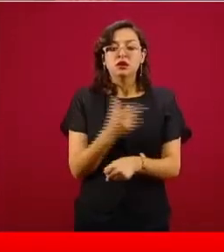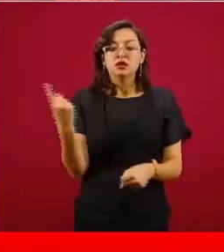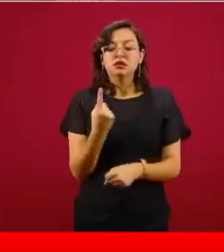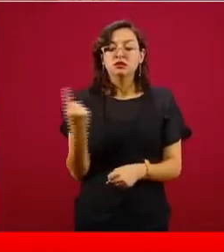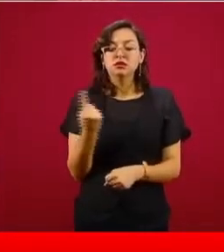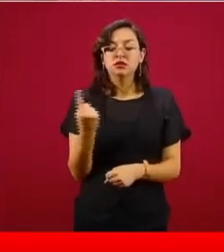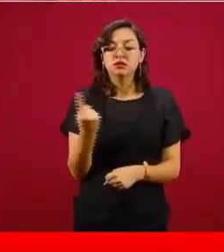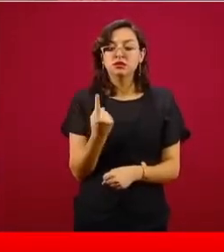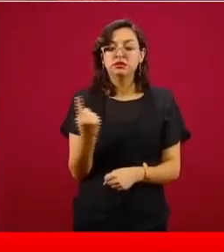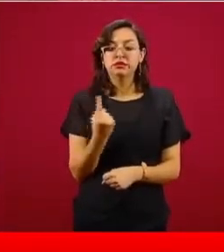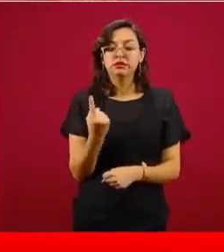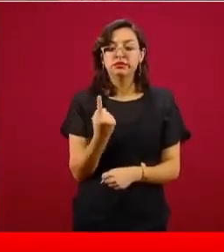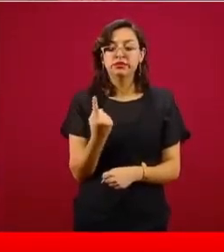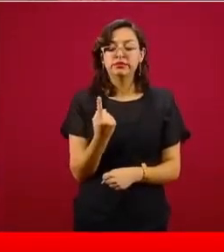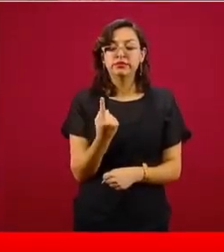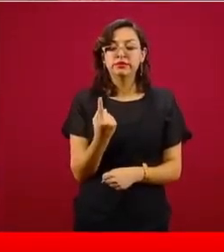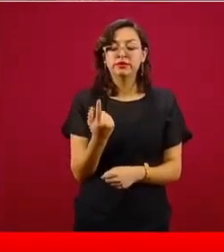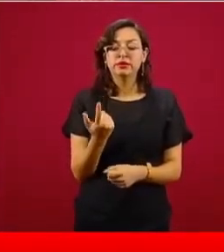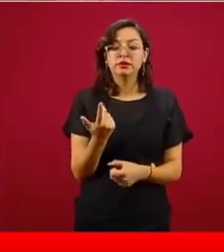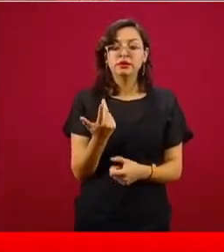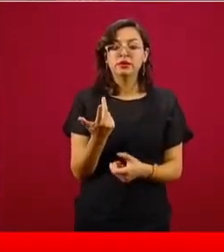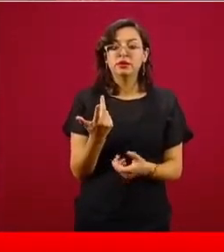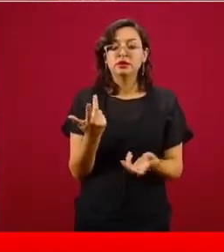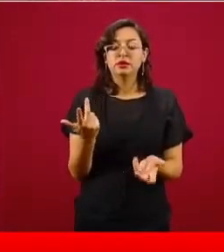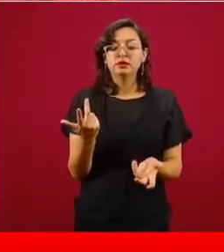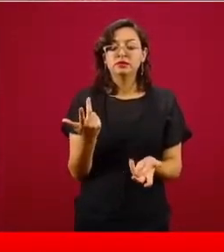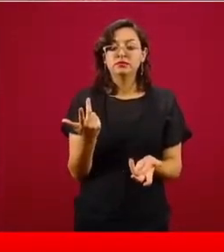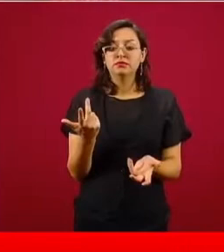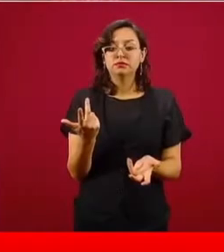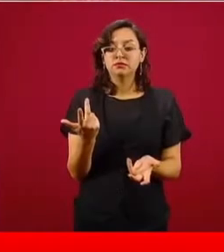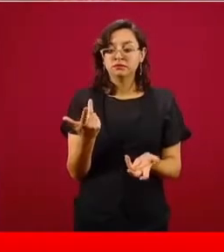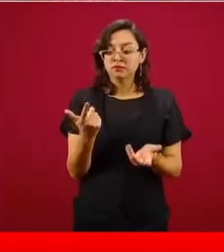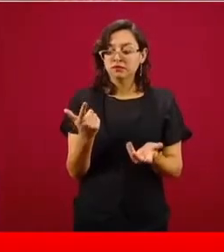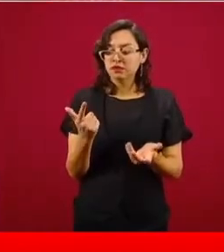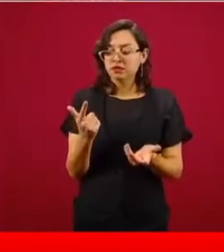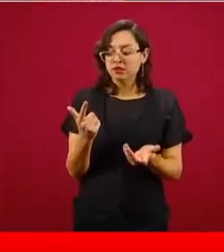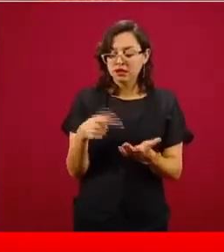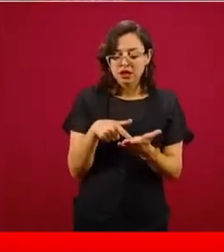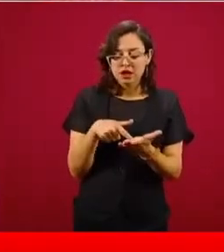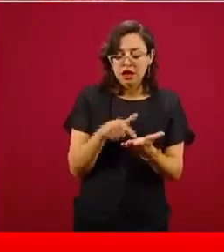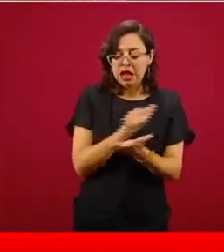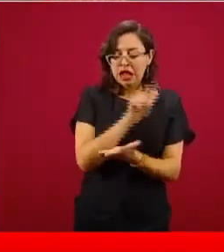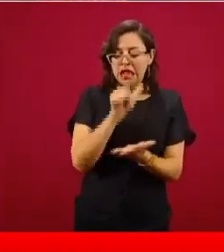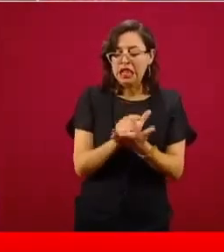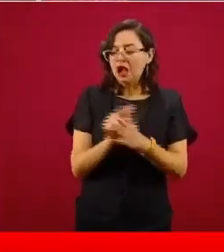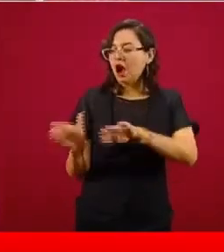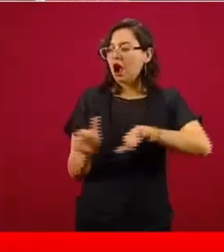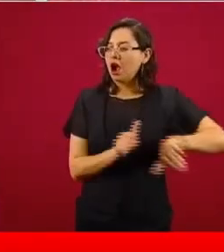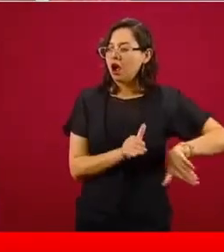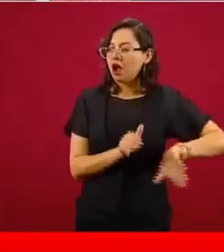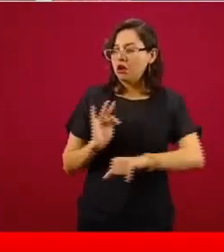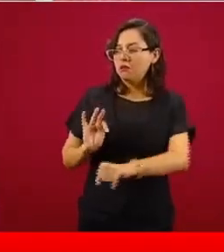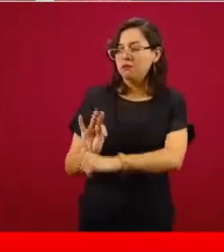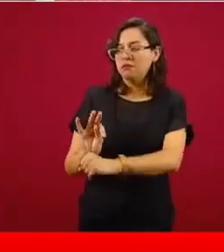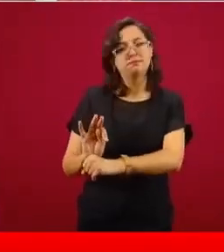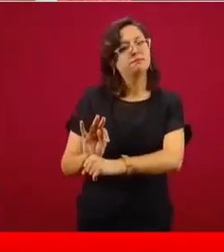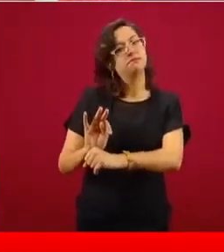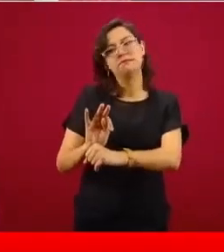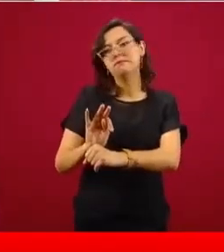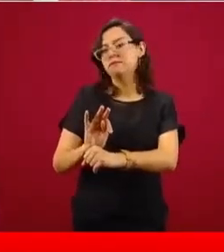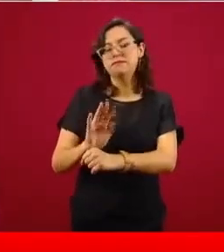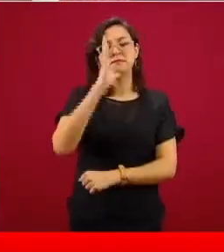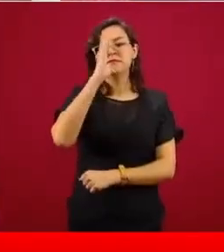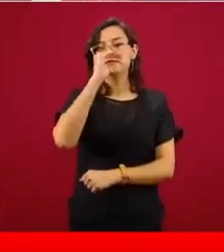vamos nosotros a hacer algo indebido legalmente. Pero si